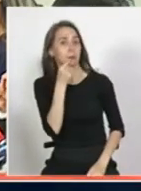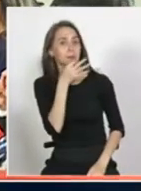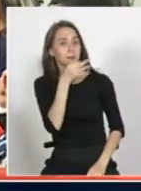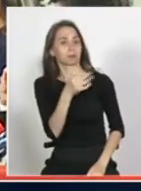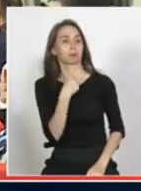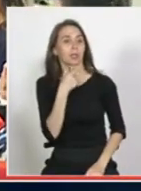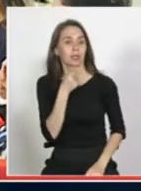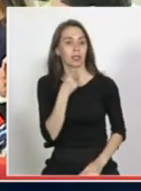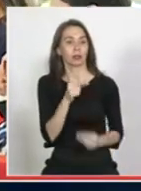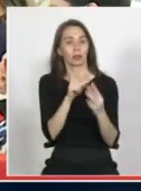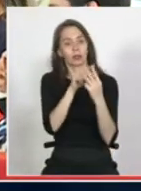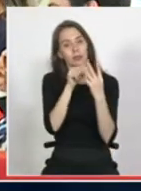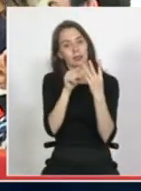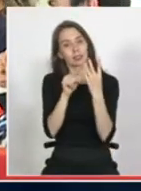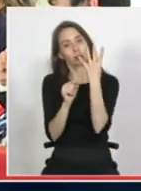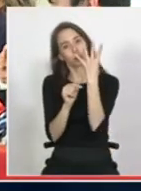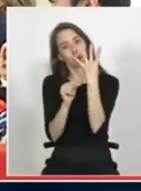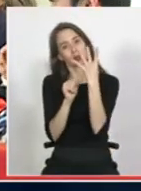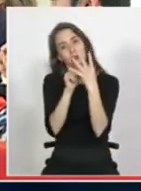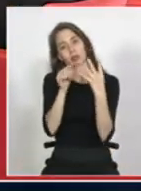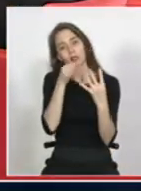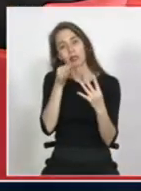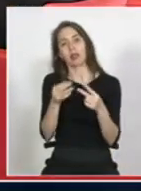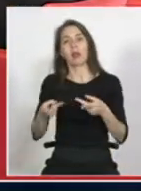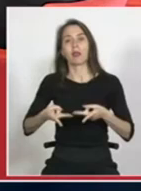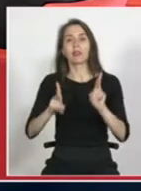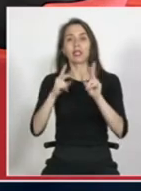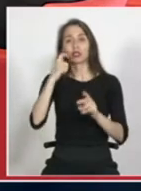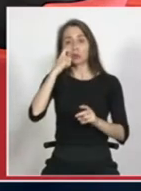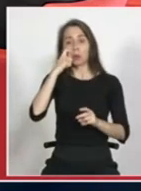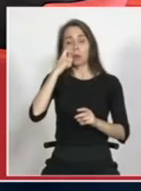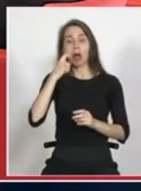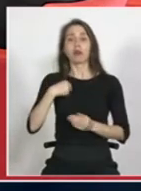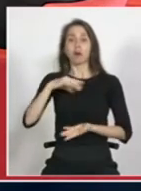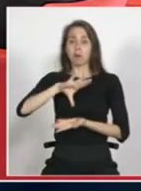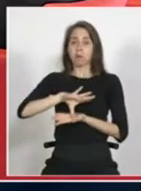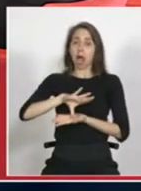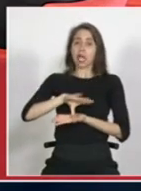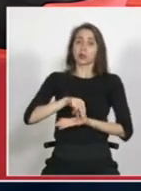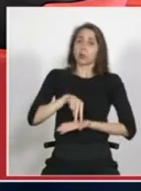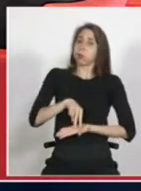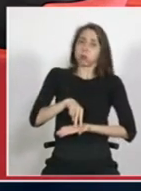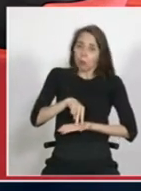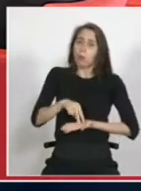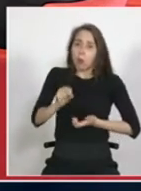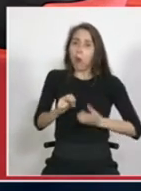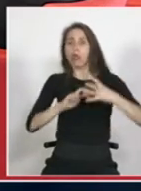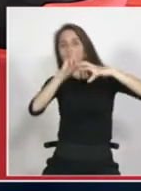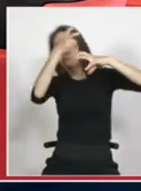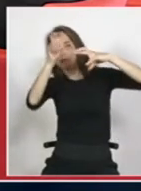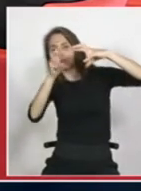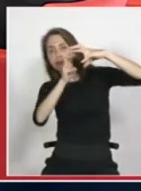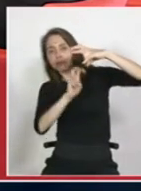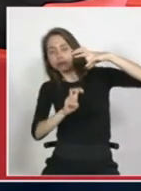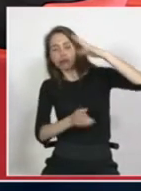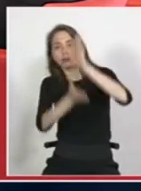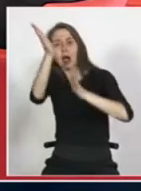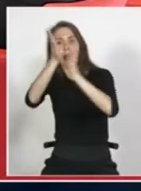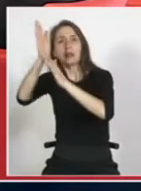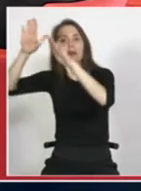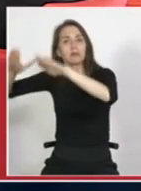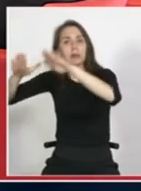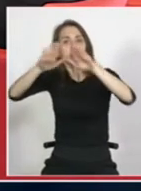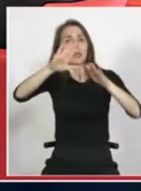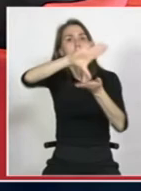barrer tres o cuatro cosas la primera con respecto al derecho humano a migrar todo este debate que probablemente se den distintos estados esto de que los padres